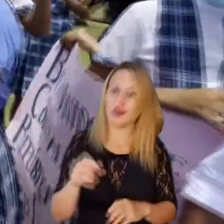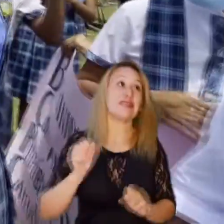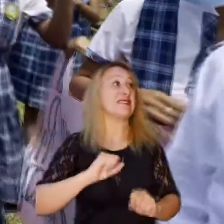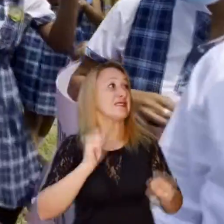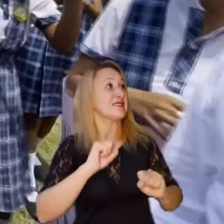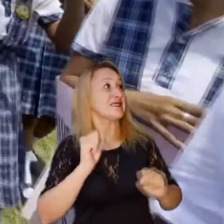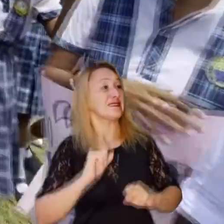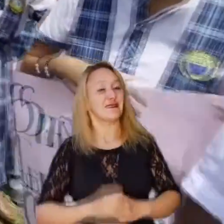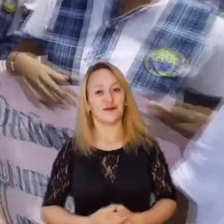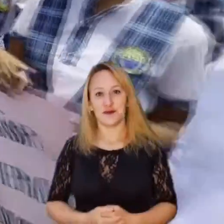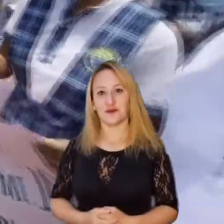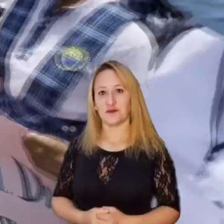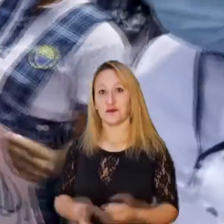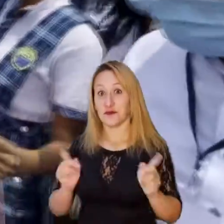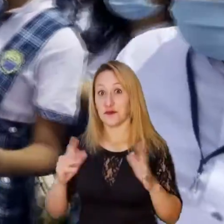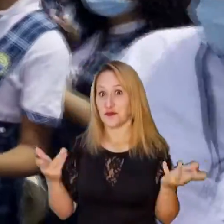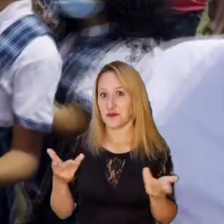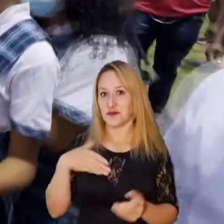contentos con el colegio?